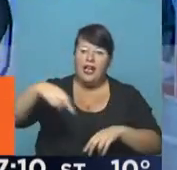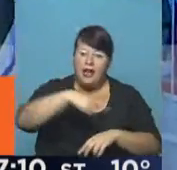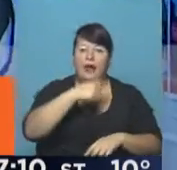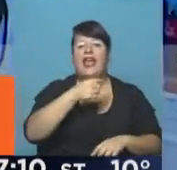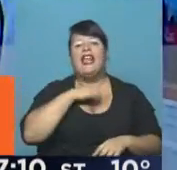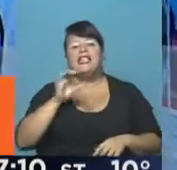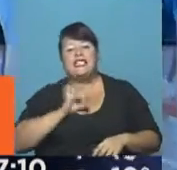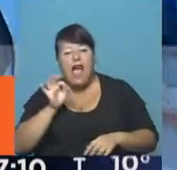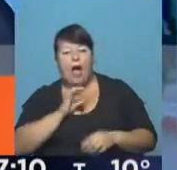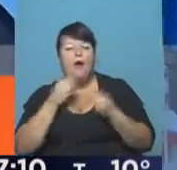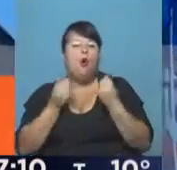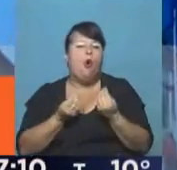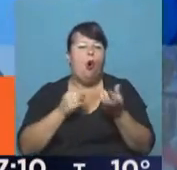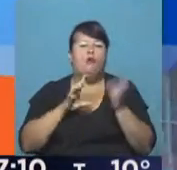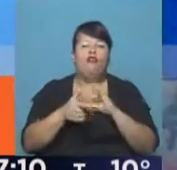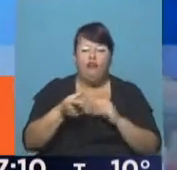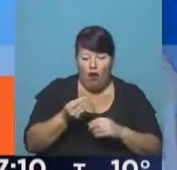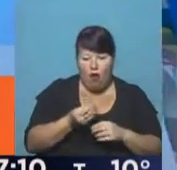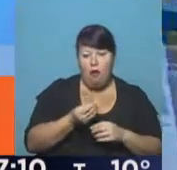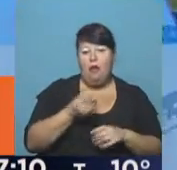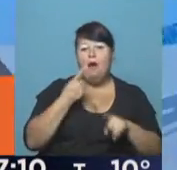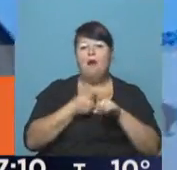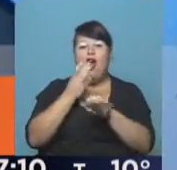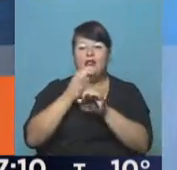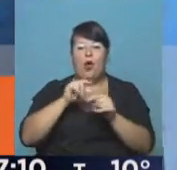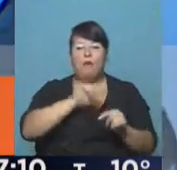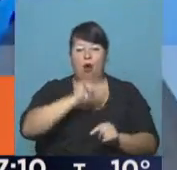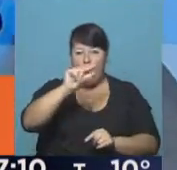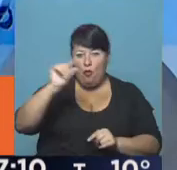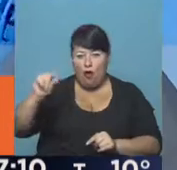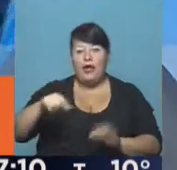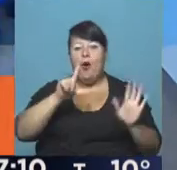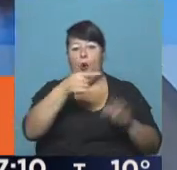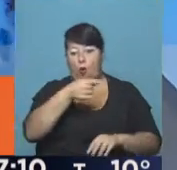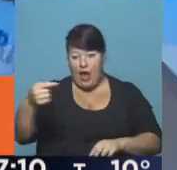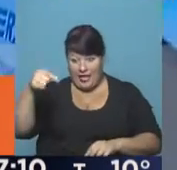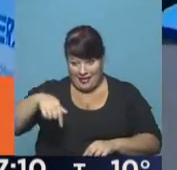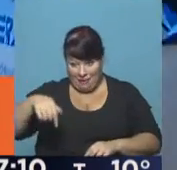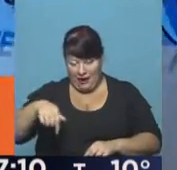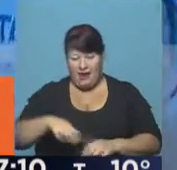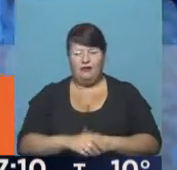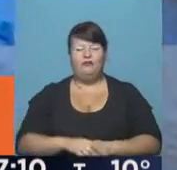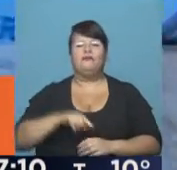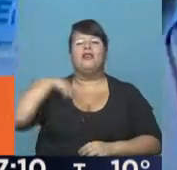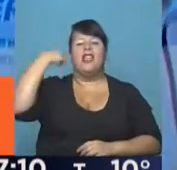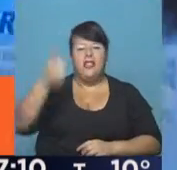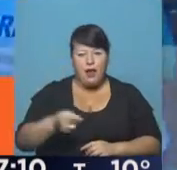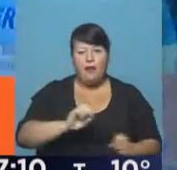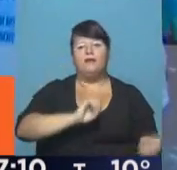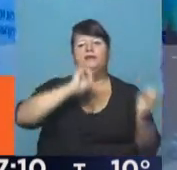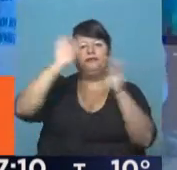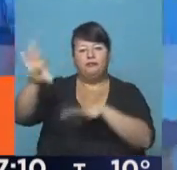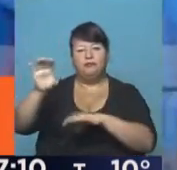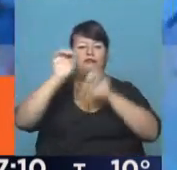aquel que quiera enterarse, que quiera saber de qué se trata por esta escuela itinerante, que estará siete días aquí, es decir, una semana, y luego va a viajar